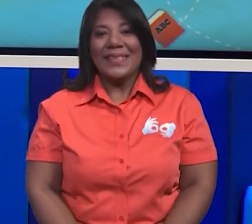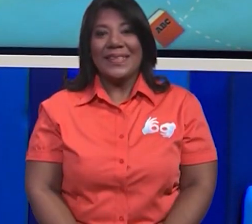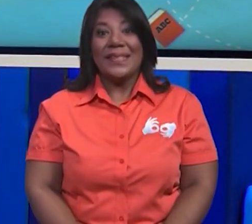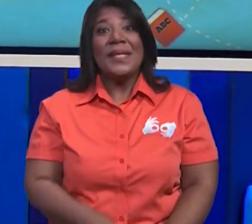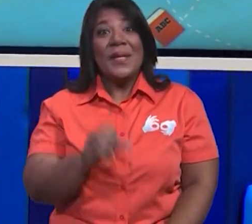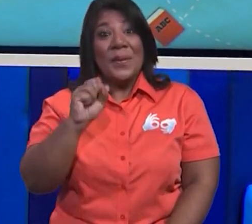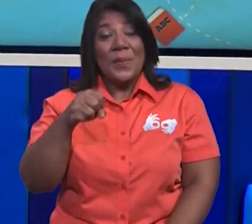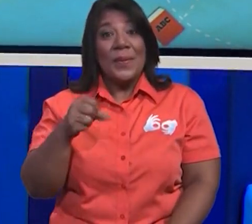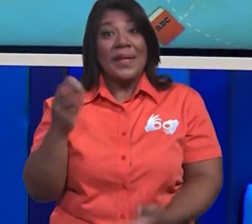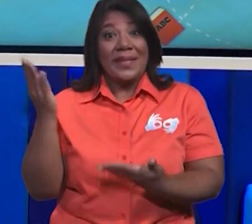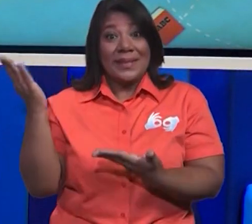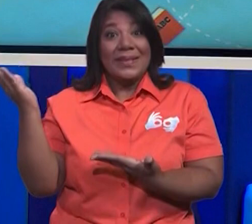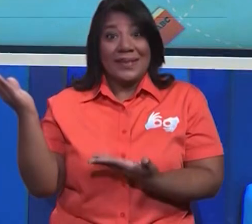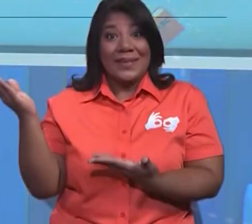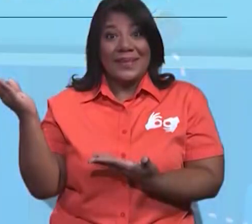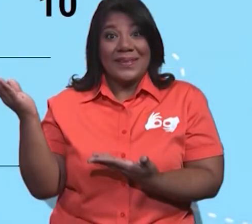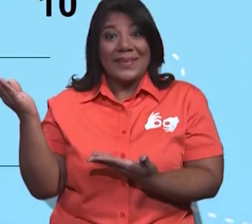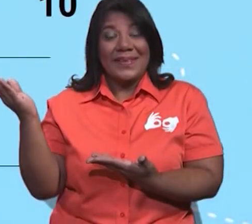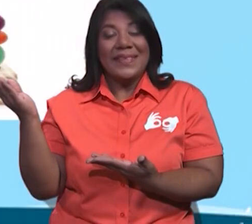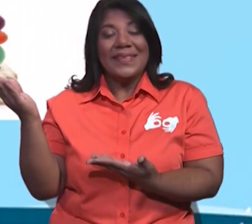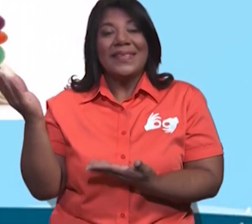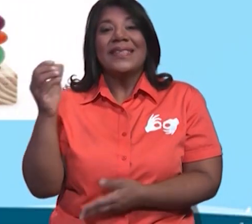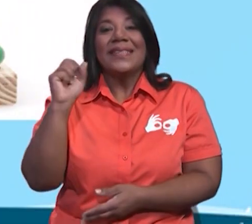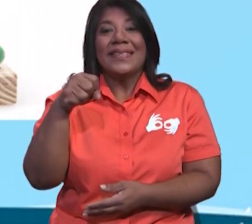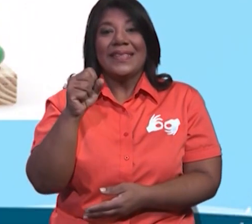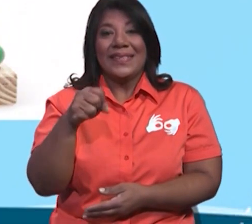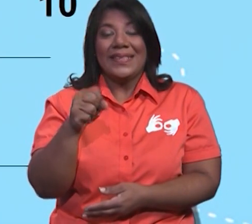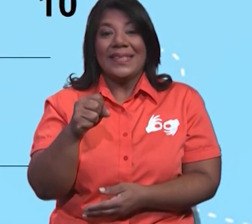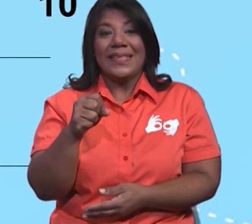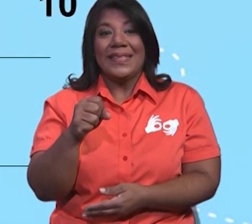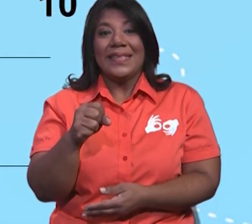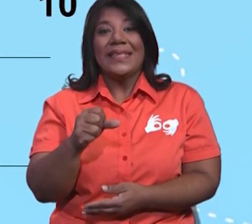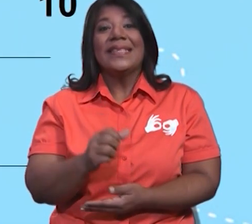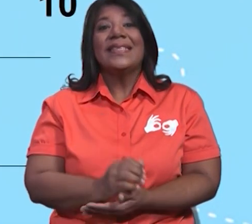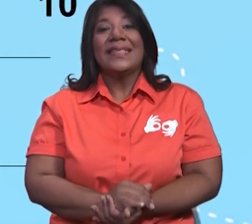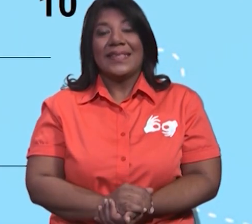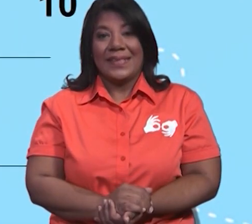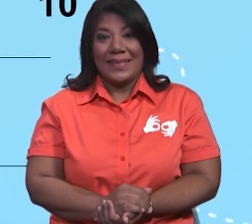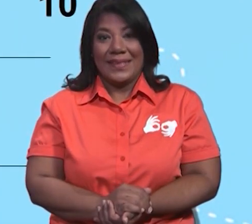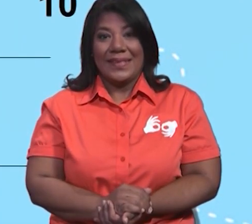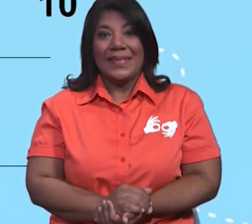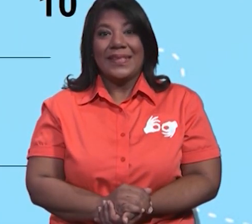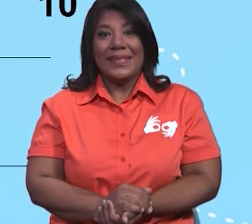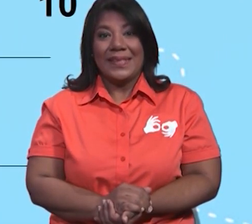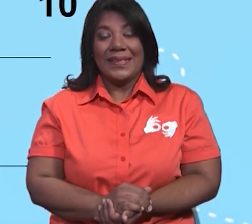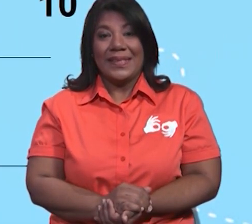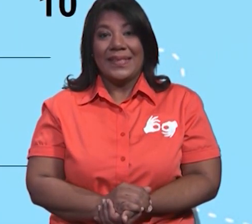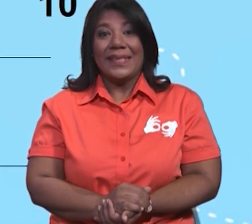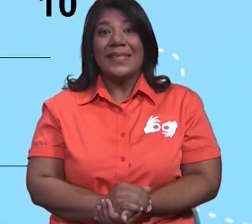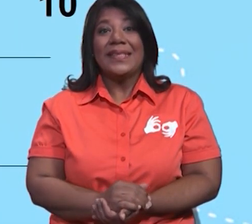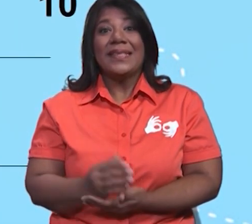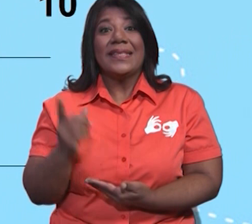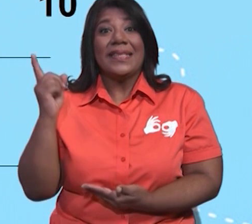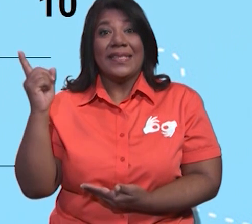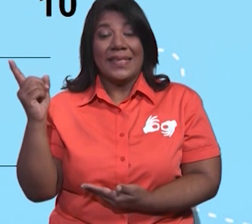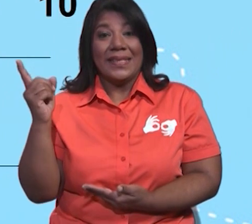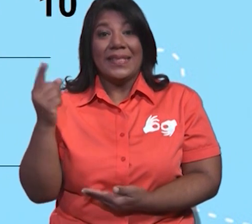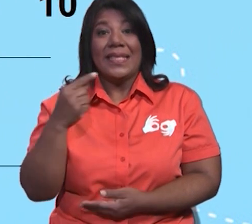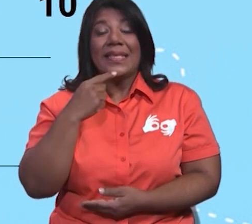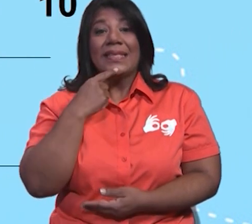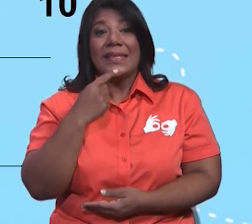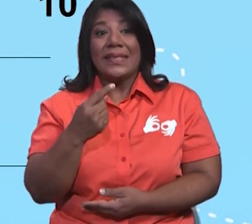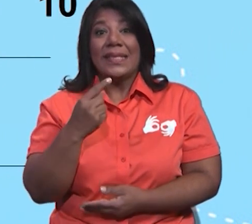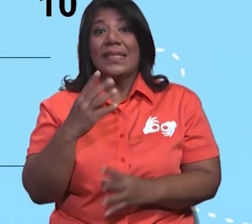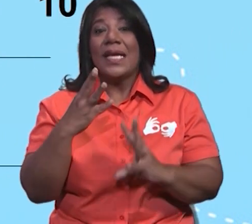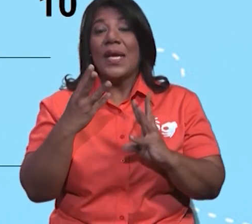Como puedes observar, aquí tengo, chicos, lo que es esta diapositiva que dice, analiza